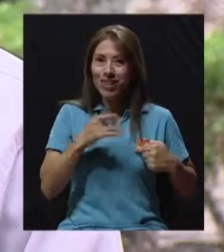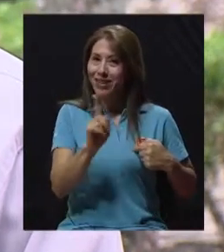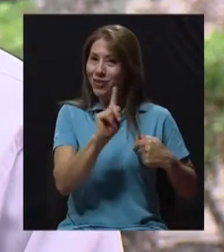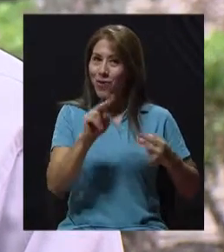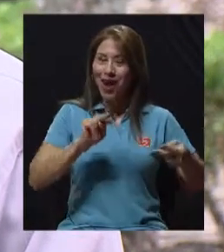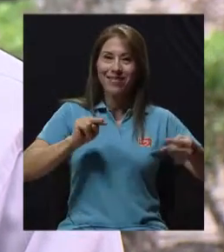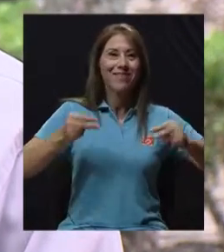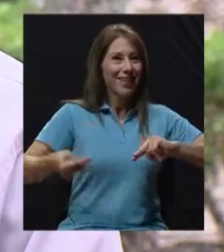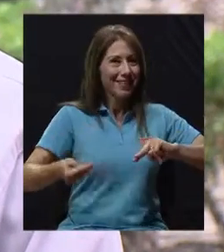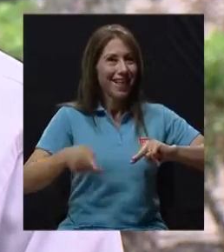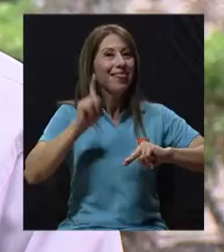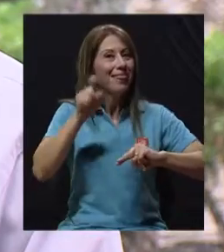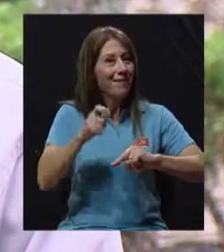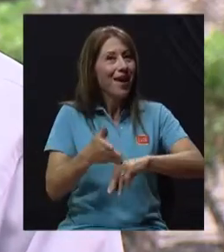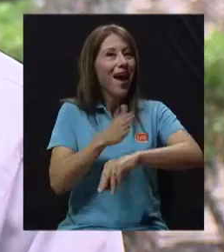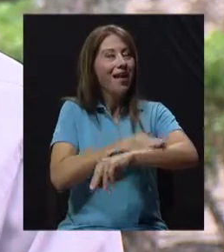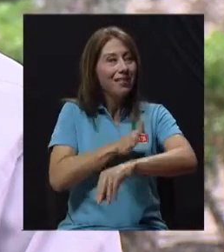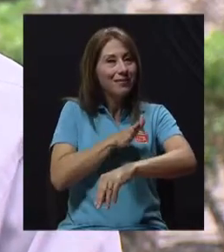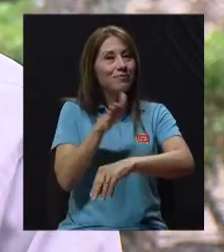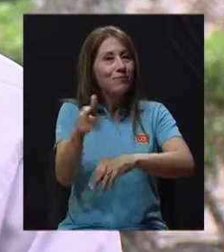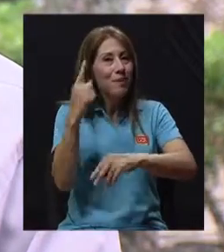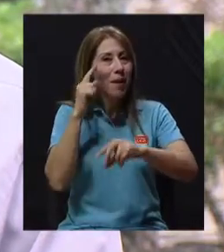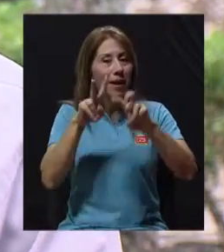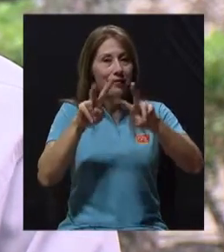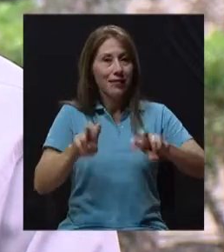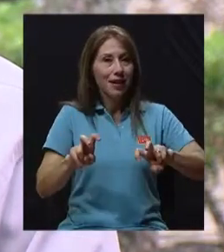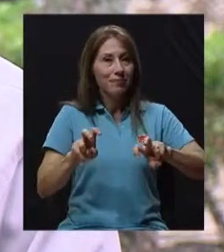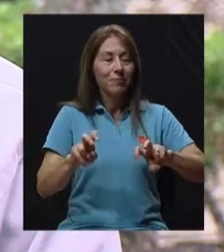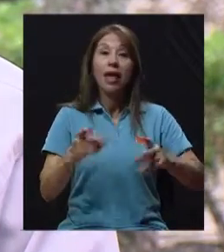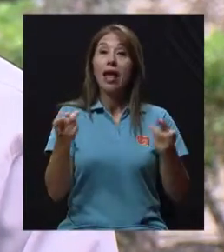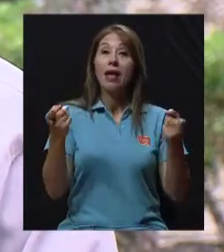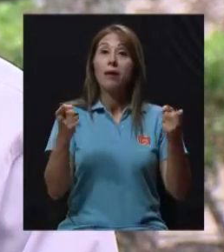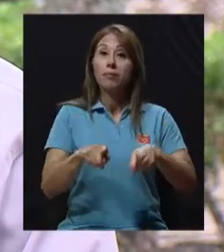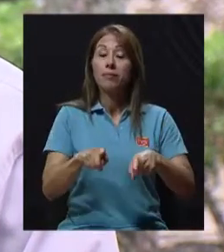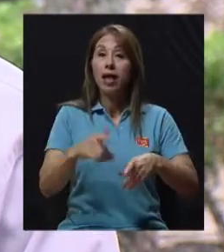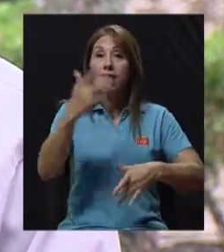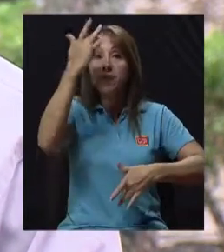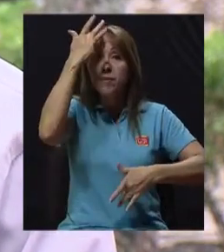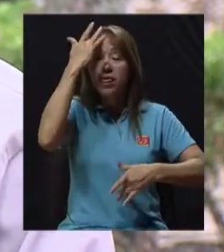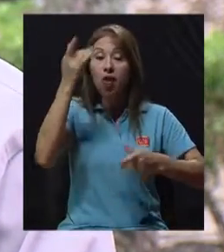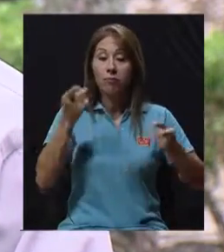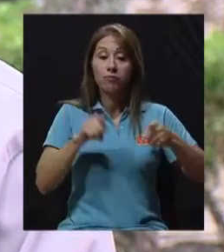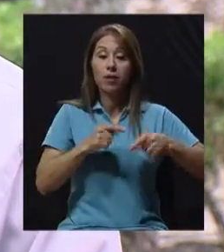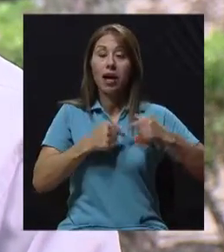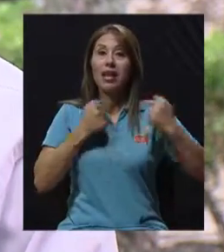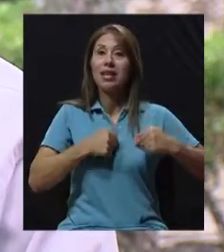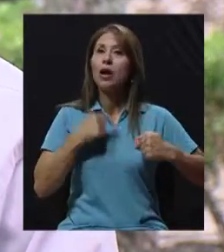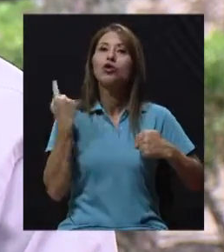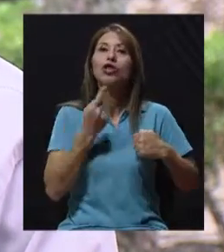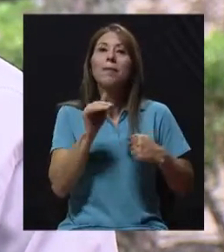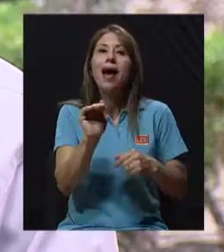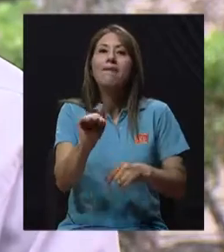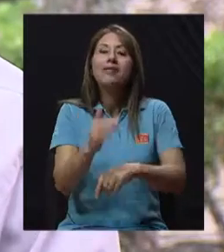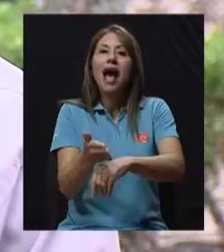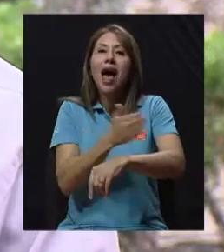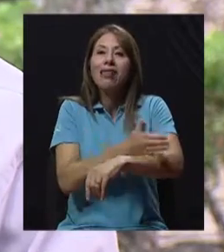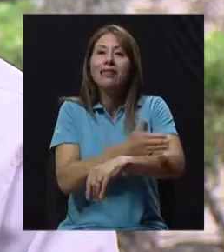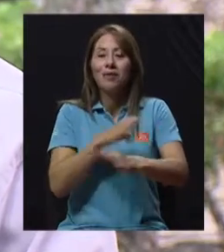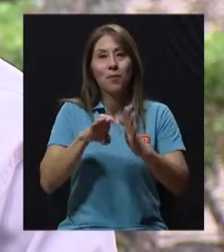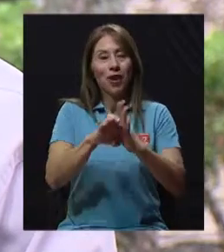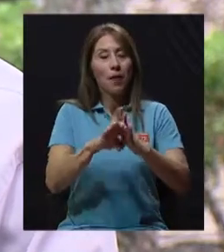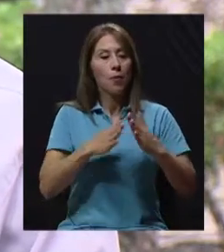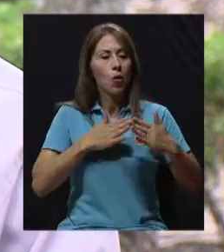Digamos en términos generales la enfermedad cardíaca usualmente da algún aviso, usualmente. Y alguno de esos avisos son dolor de pecho,